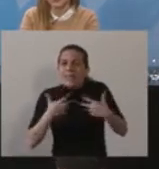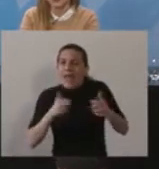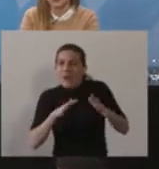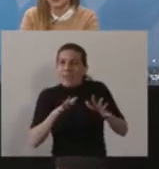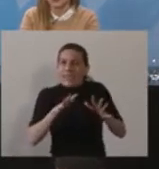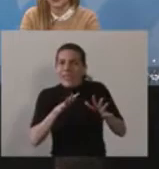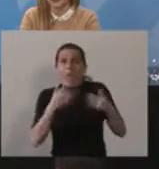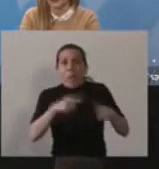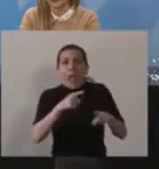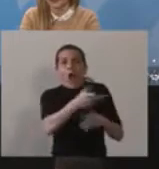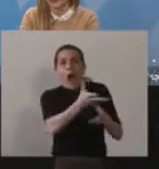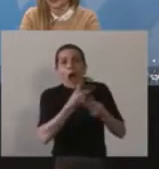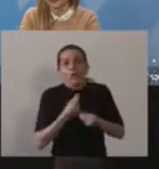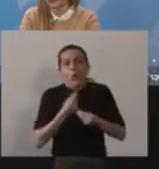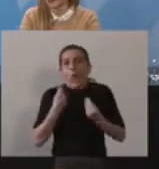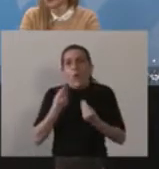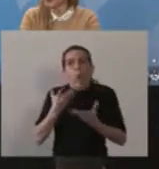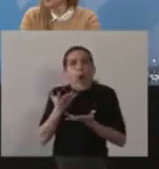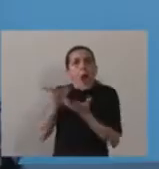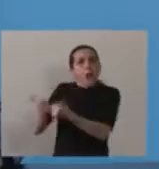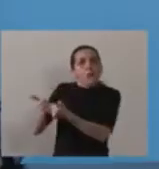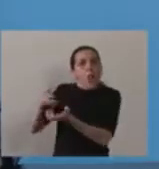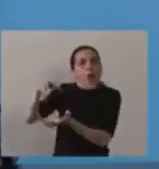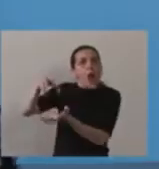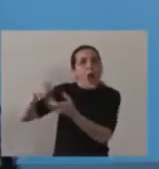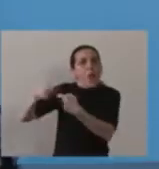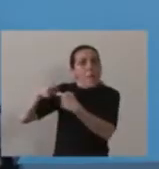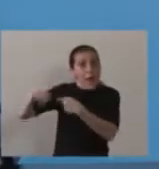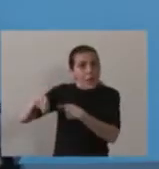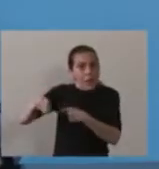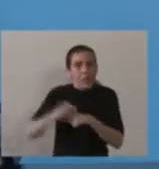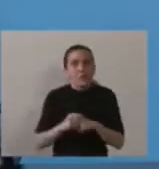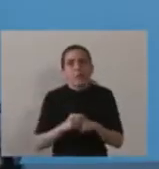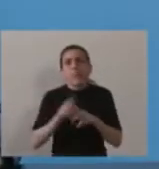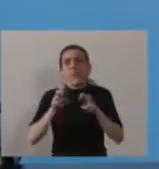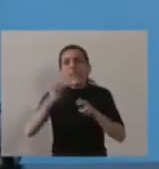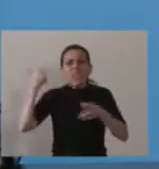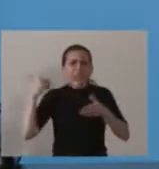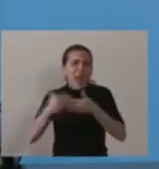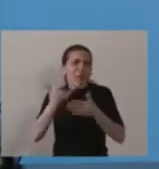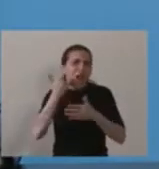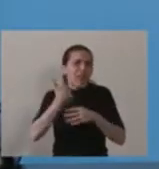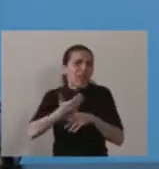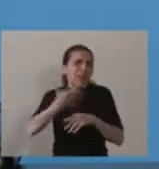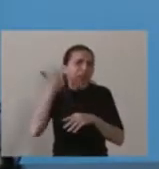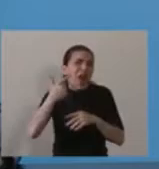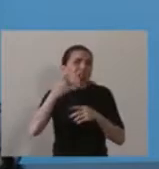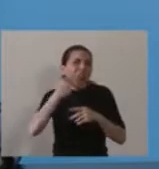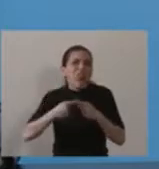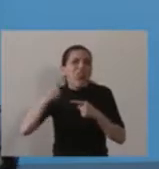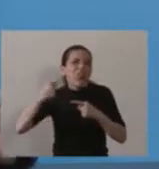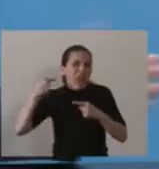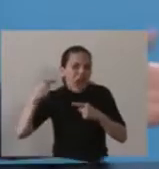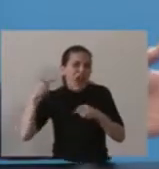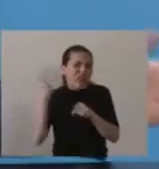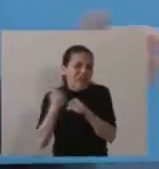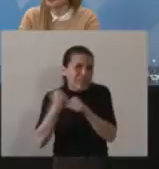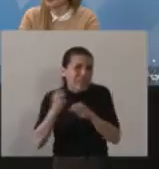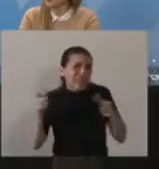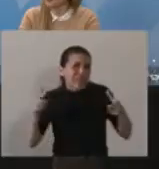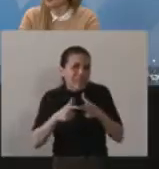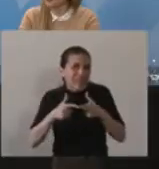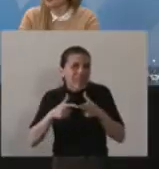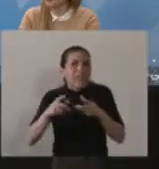llevar adelante esto. Este es un tema que venimos trabajando desde hace días con la senadora